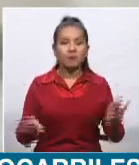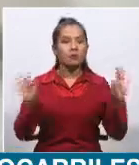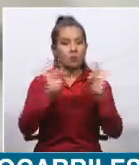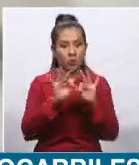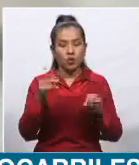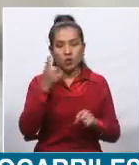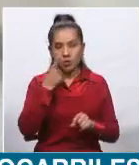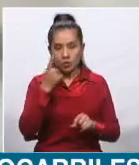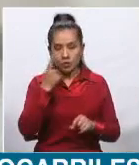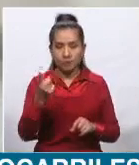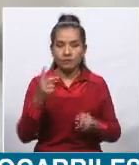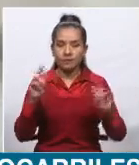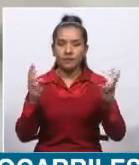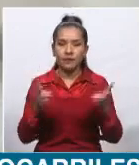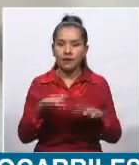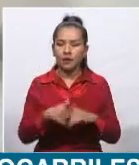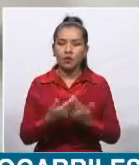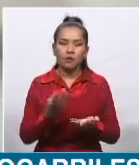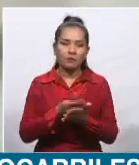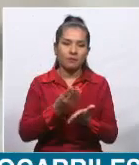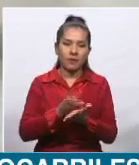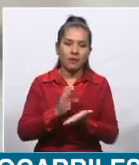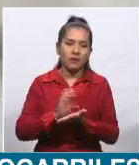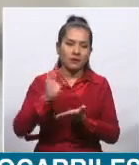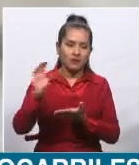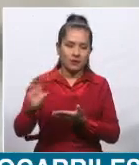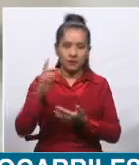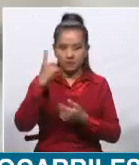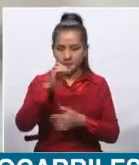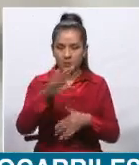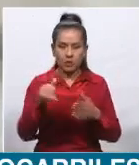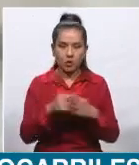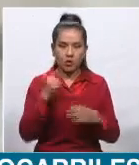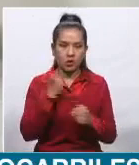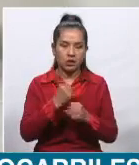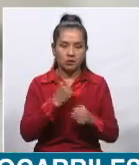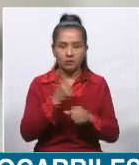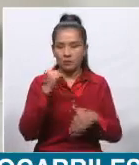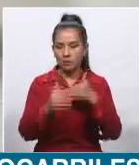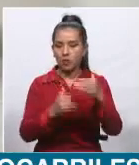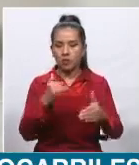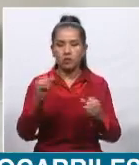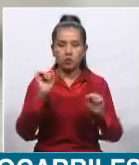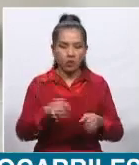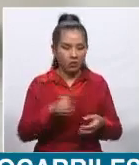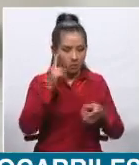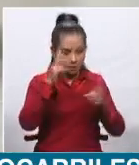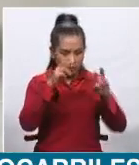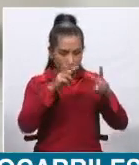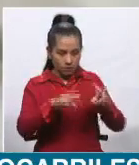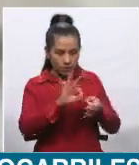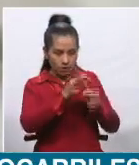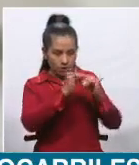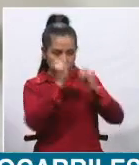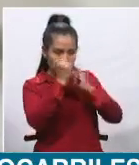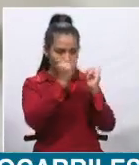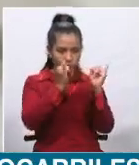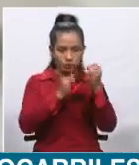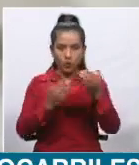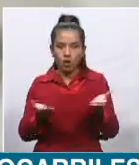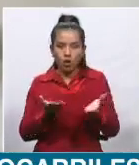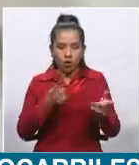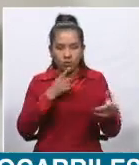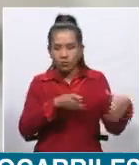hay una inversión para proceder a los diseños que tienen que ver precisamente